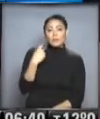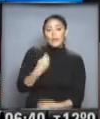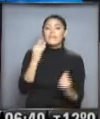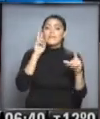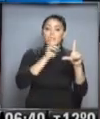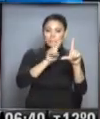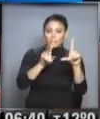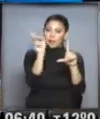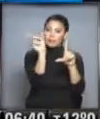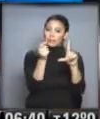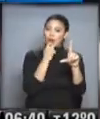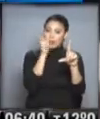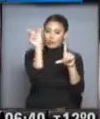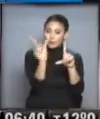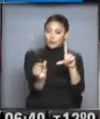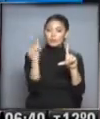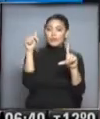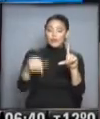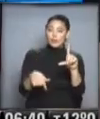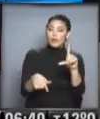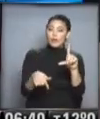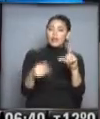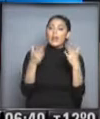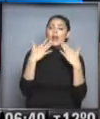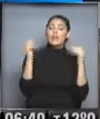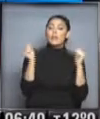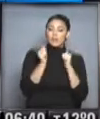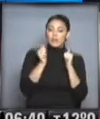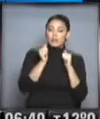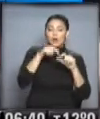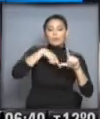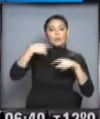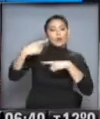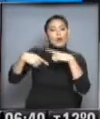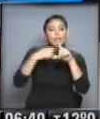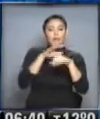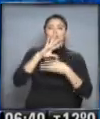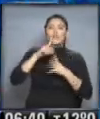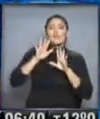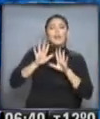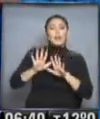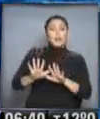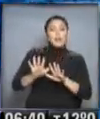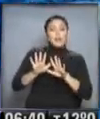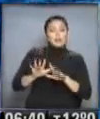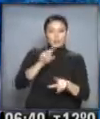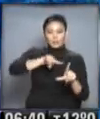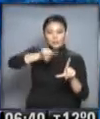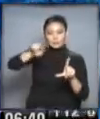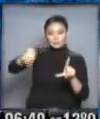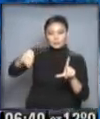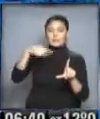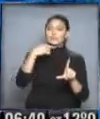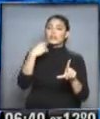observar en las imágenes satelitales del día de hoy. El aire frío sigue avanzando muy lentamente por el sur de la Patagonia.